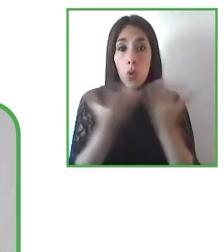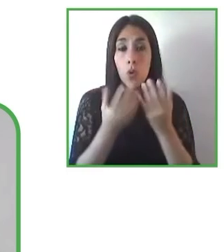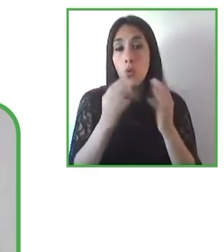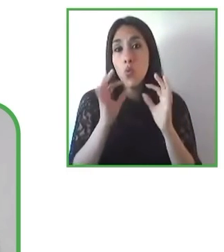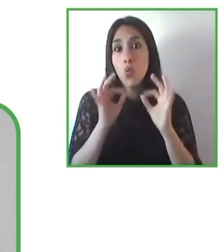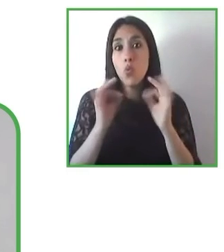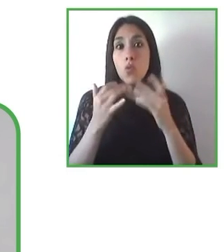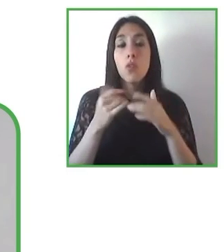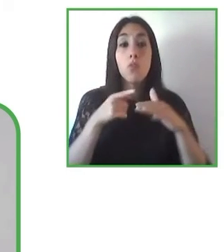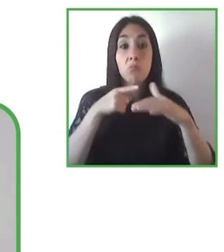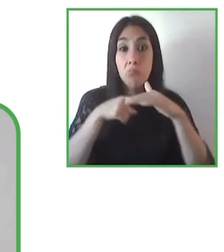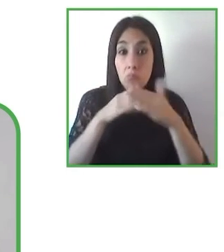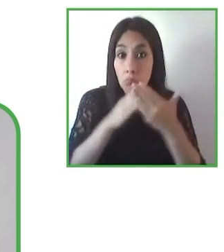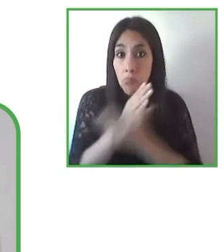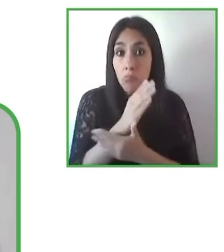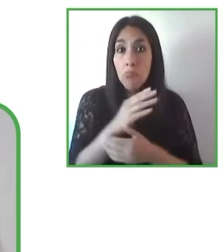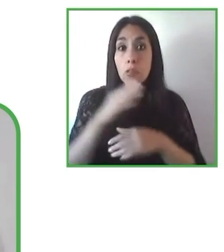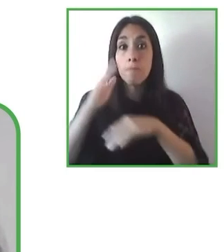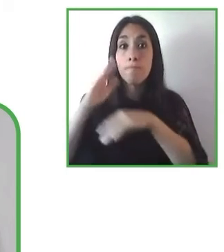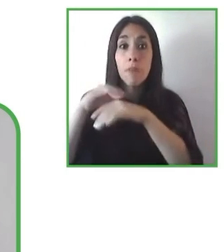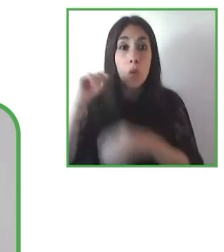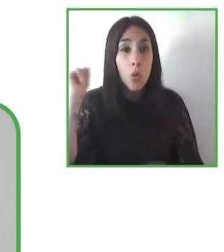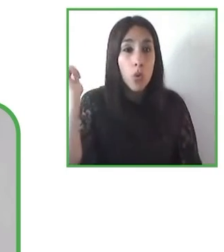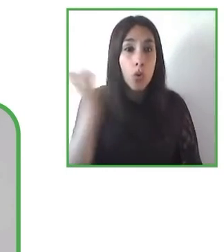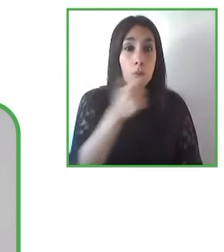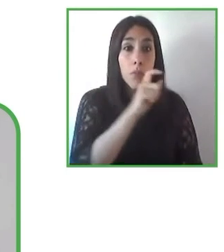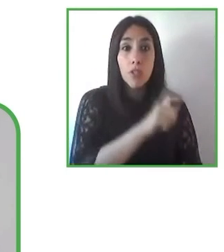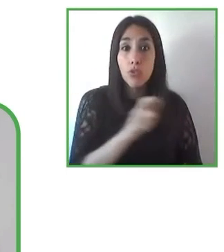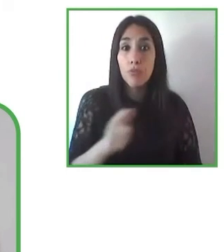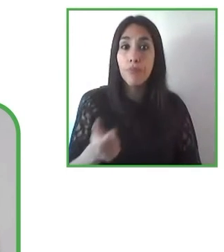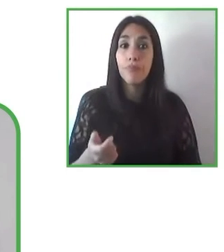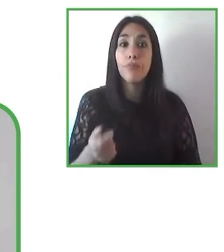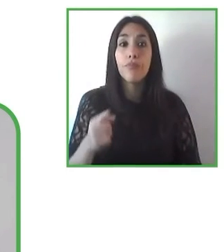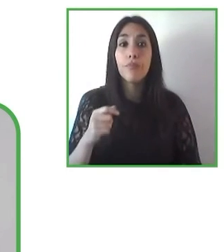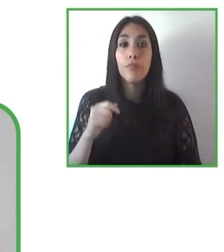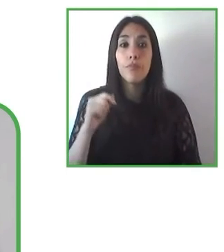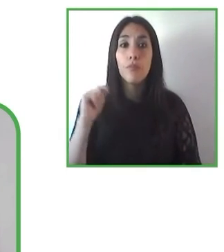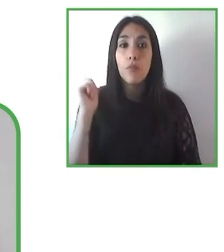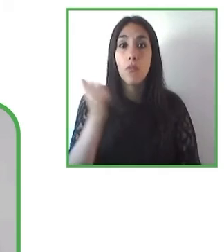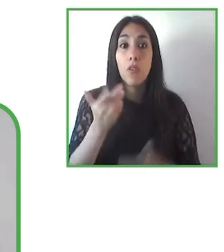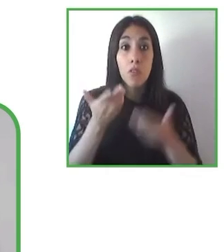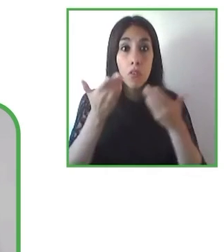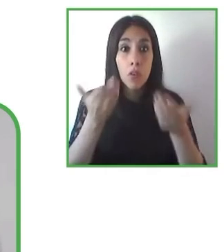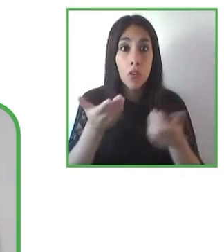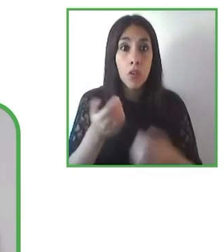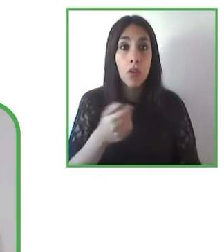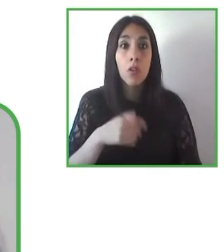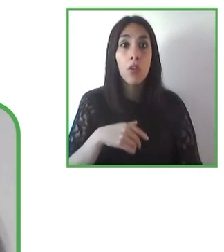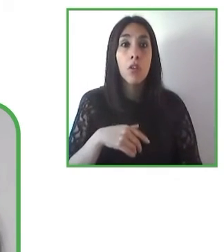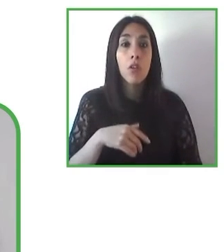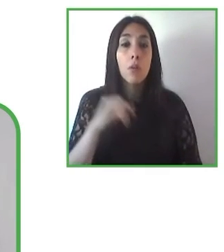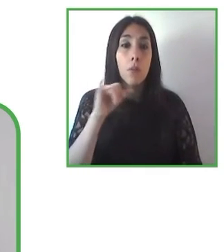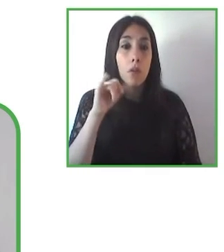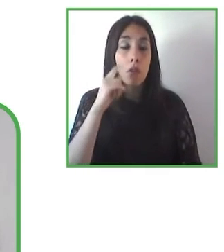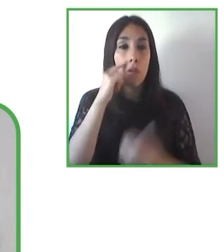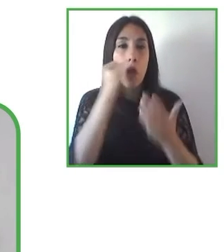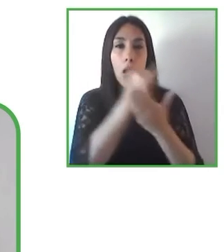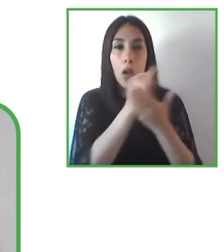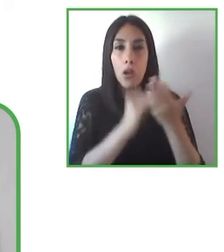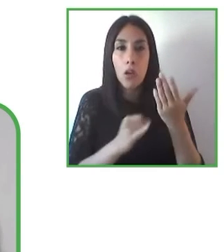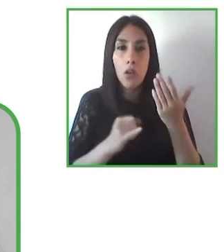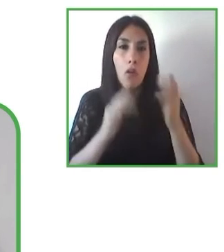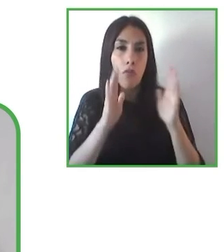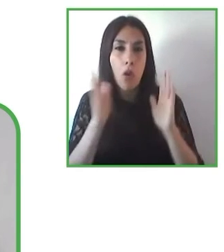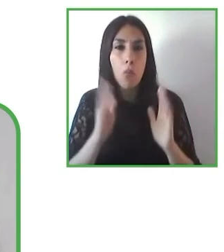todas las personas y para todas las personas y que la lectura y las formas distintas de leer sea